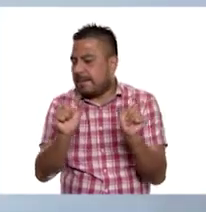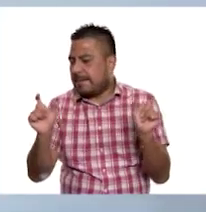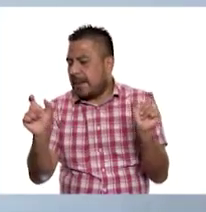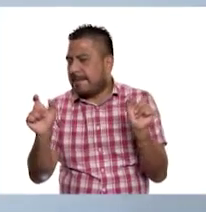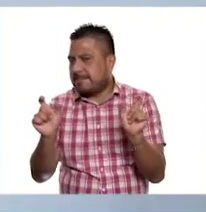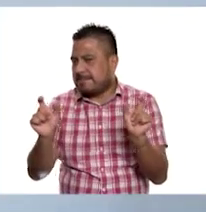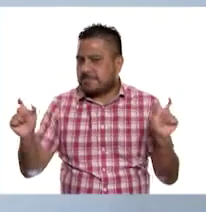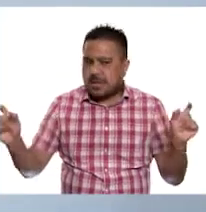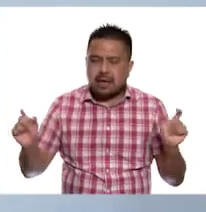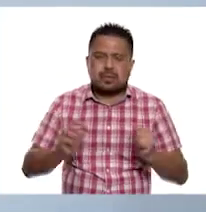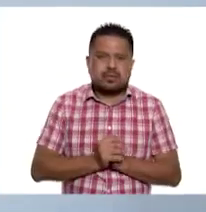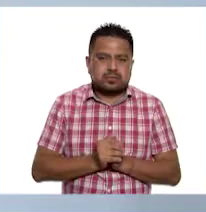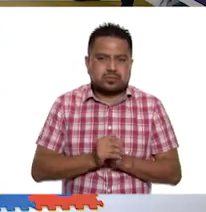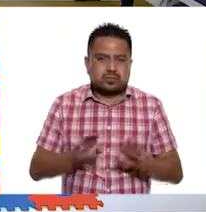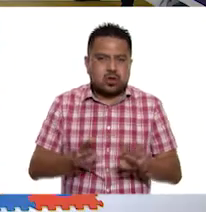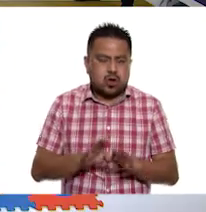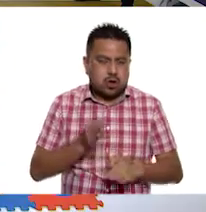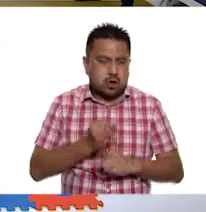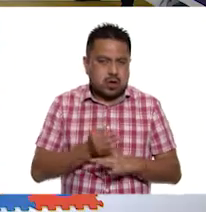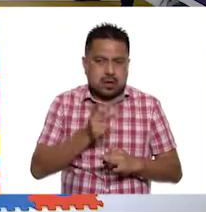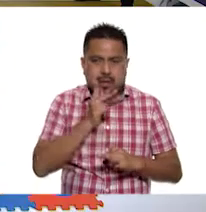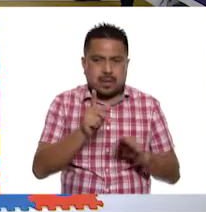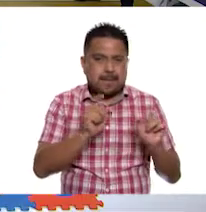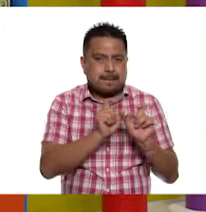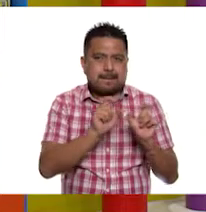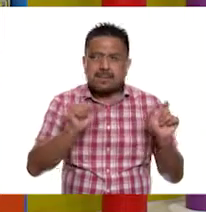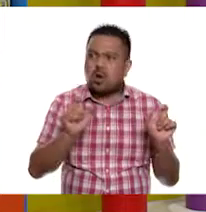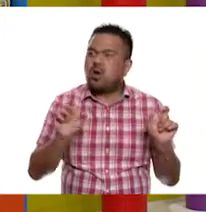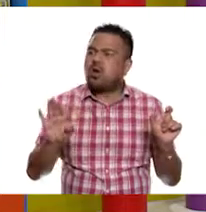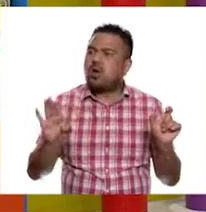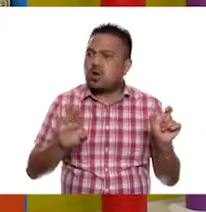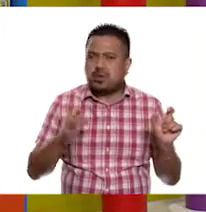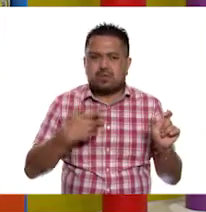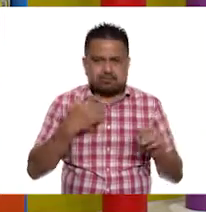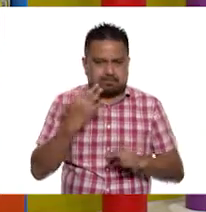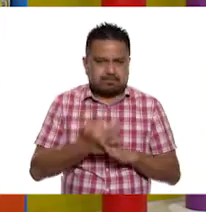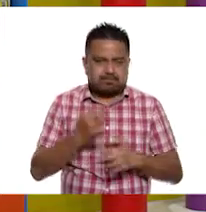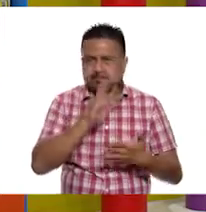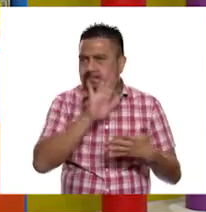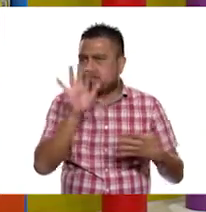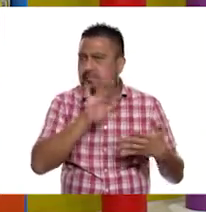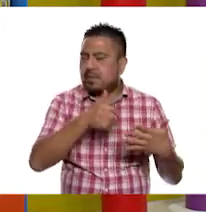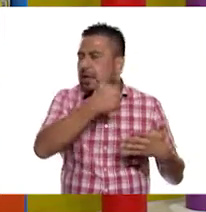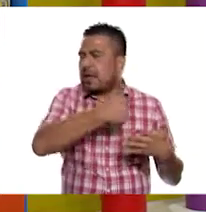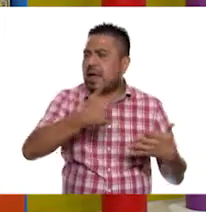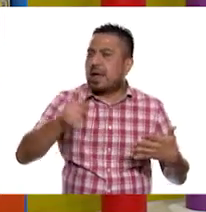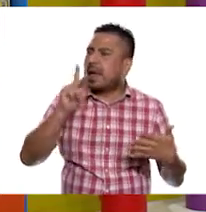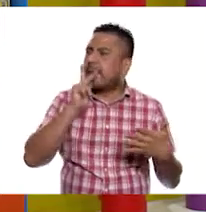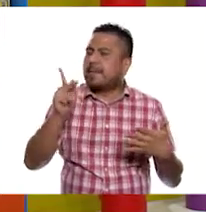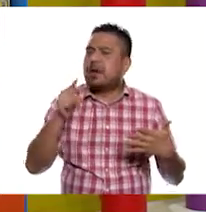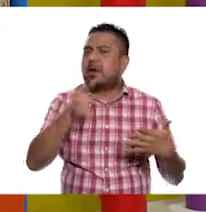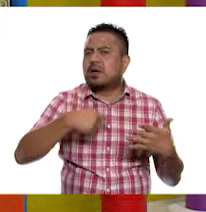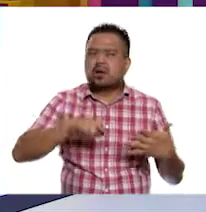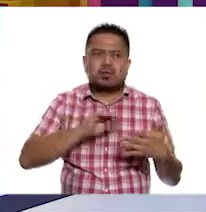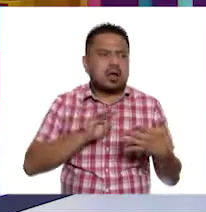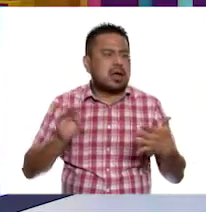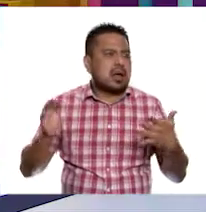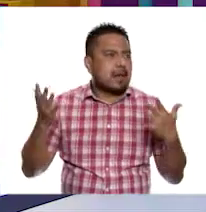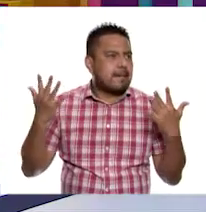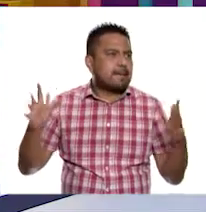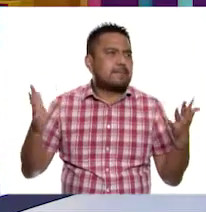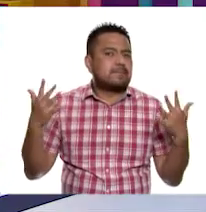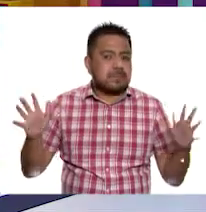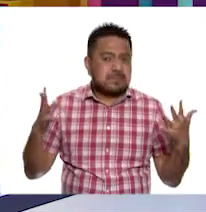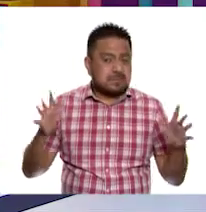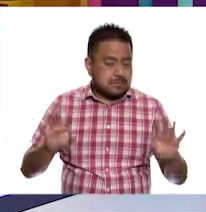las palabras. ¿Cómo vamos a separar las palabras? Lo voy a ir leyendo y por cada palabra que lees, un aplauso. Perfecto. ¿Queda